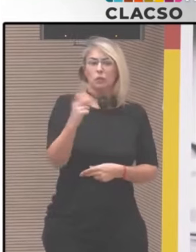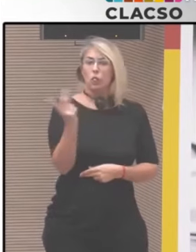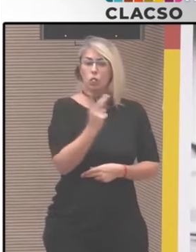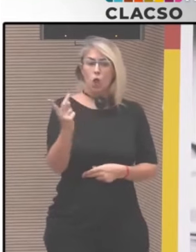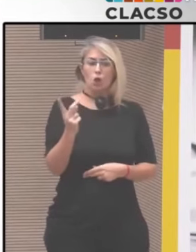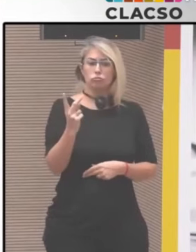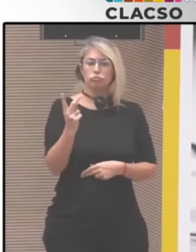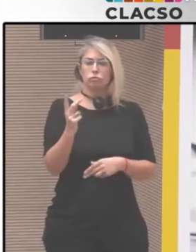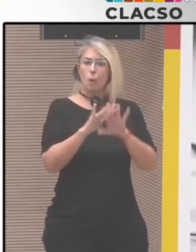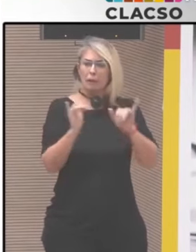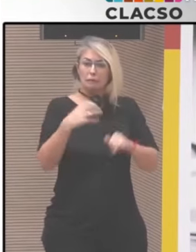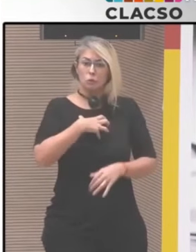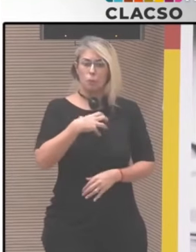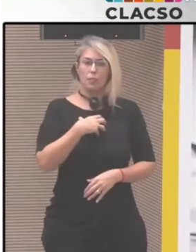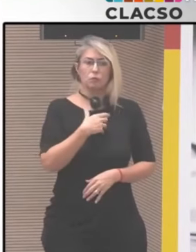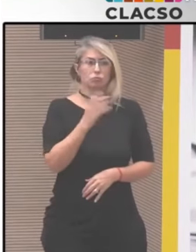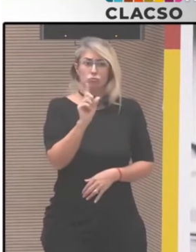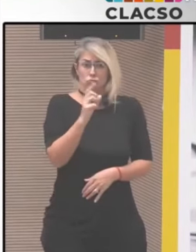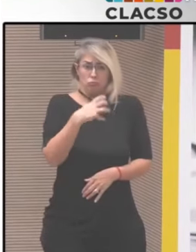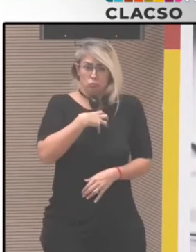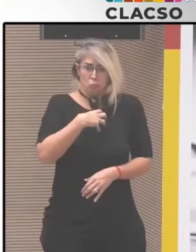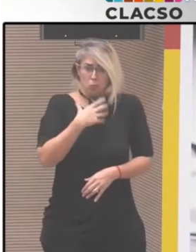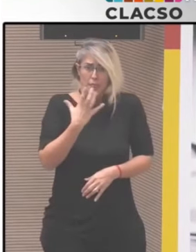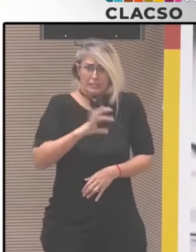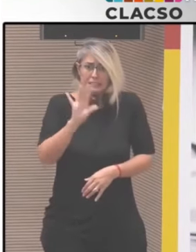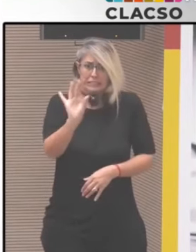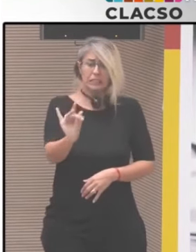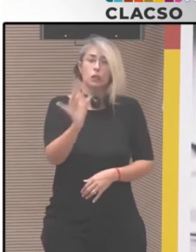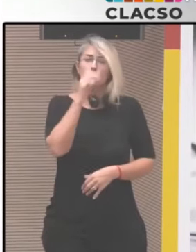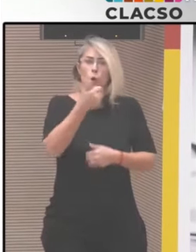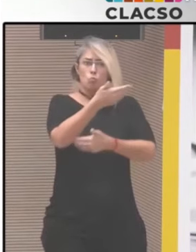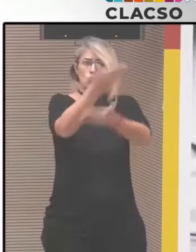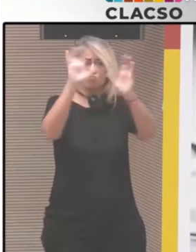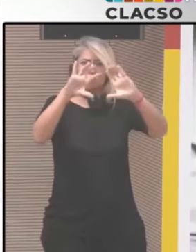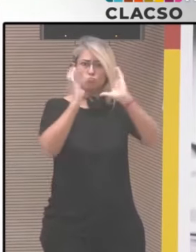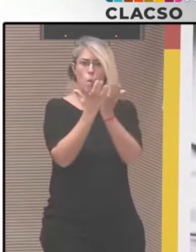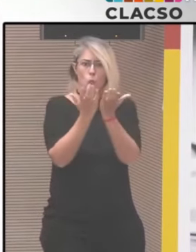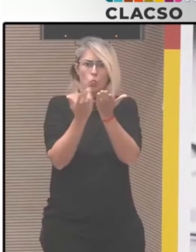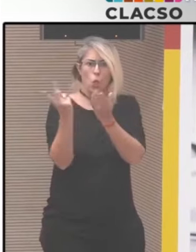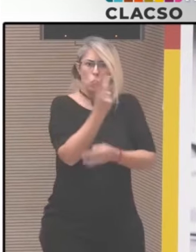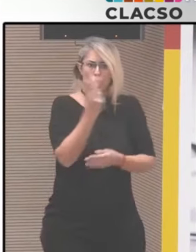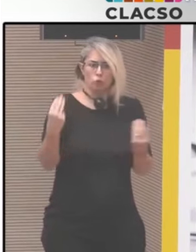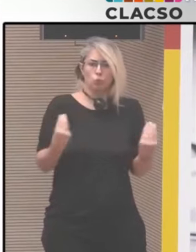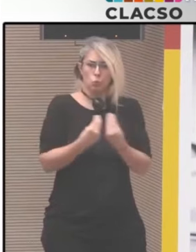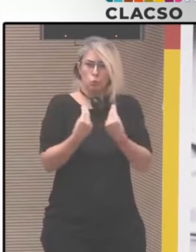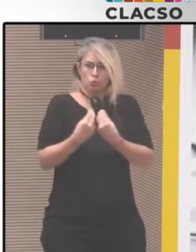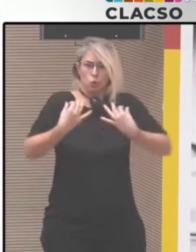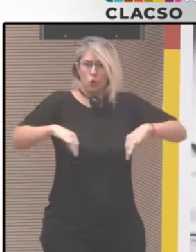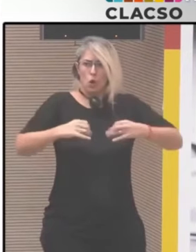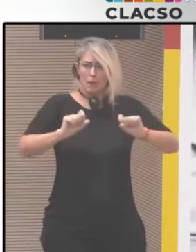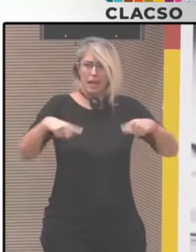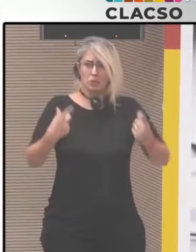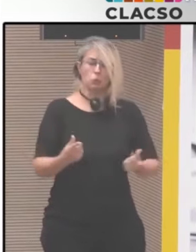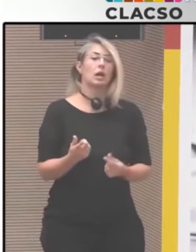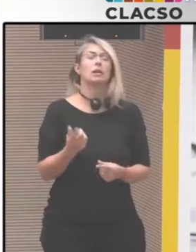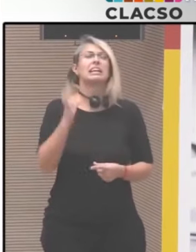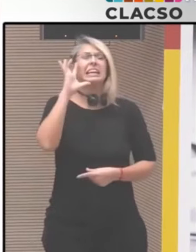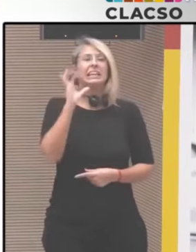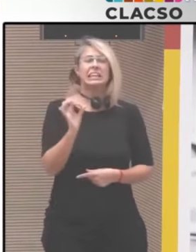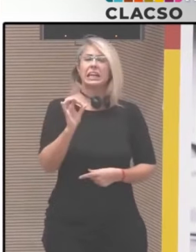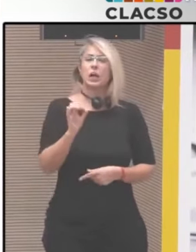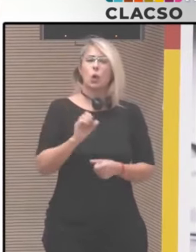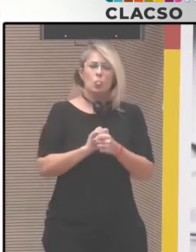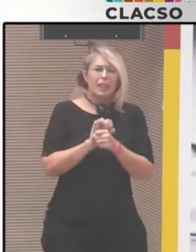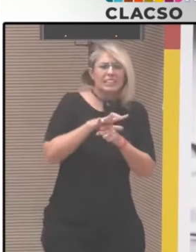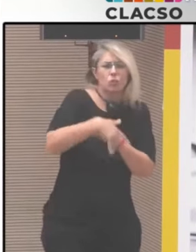articulando la agenda en torno a desigualdades y democracia entre Europa y América Latina y, por